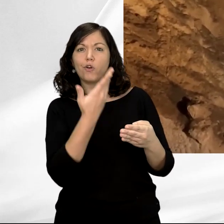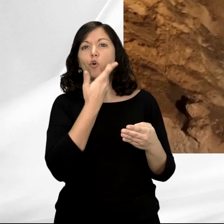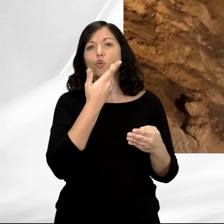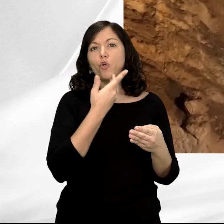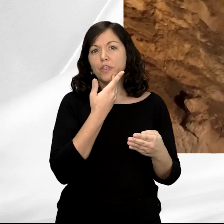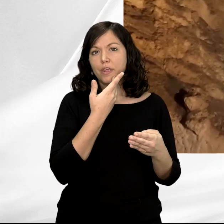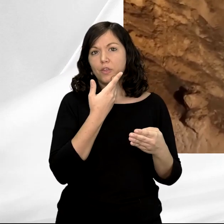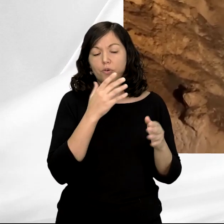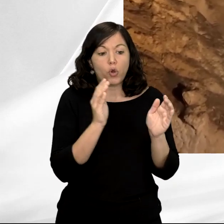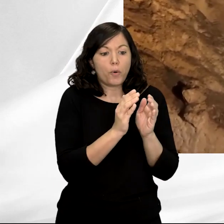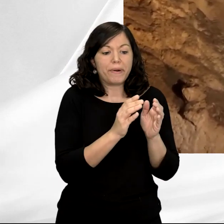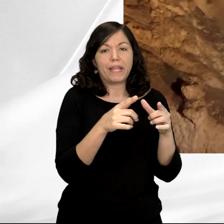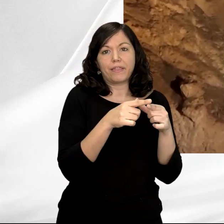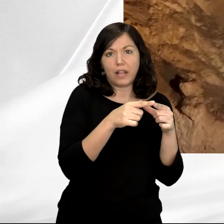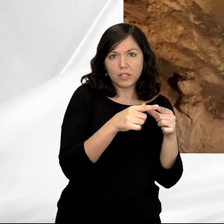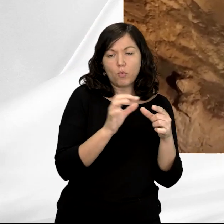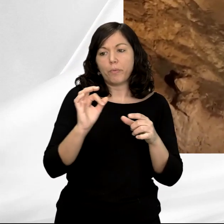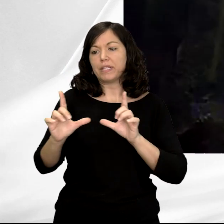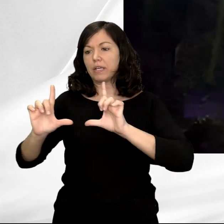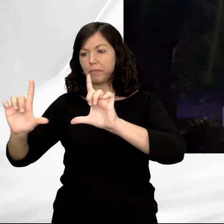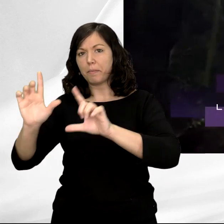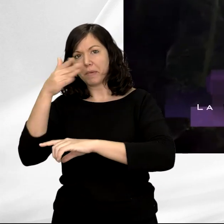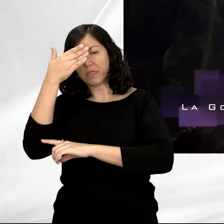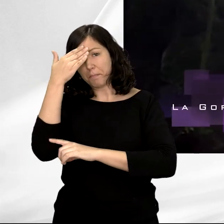de la cueva, como son el Camarín de las Bulbas y el panel principal.